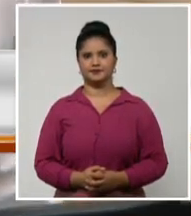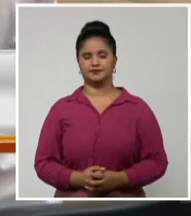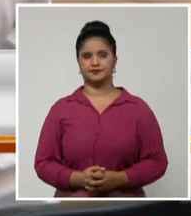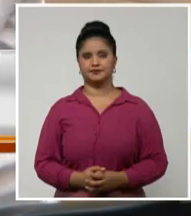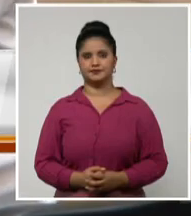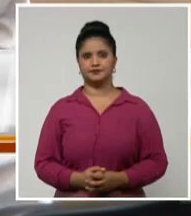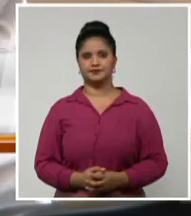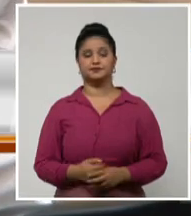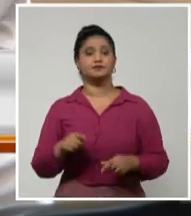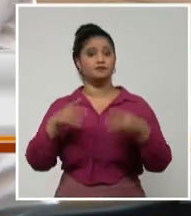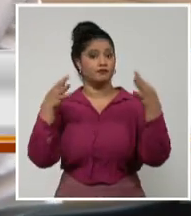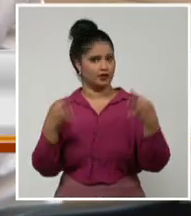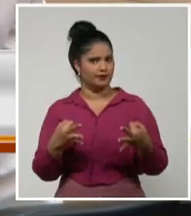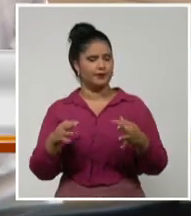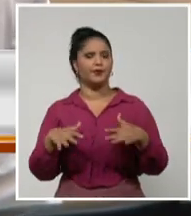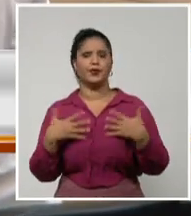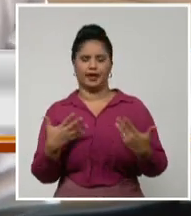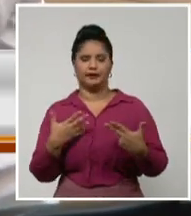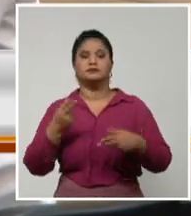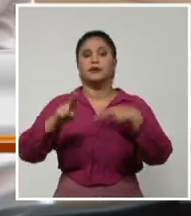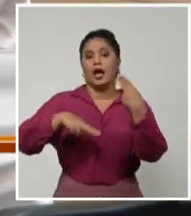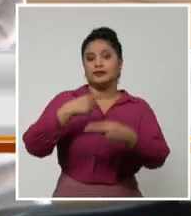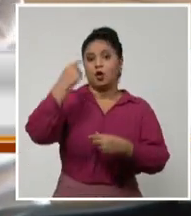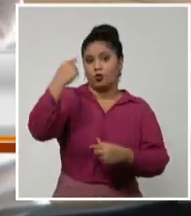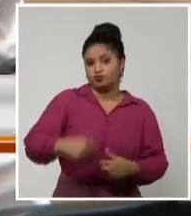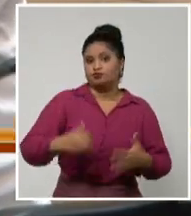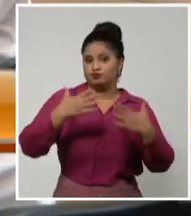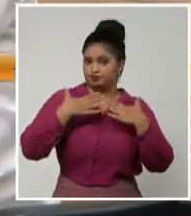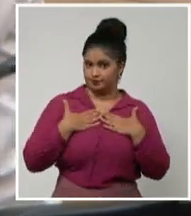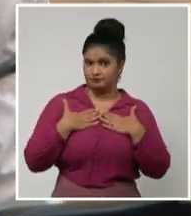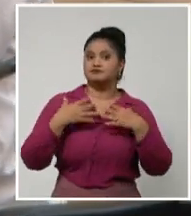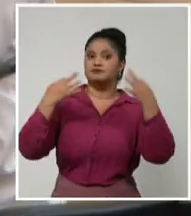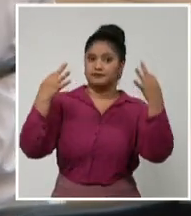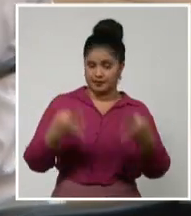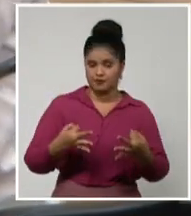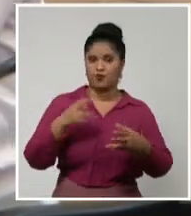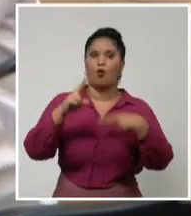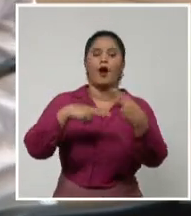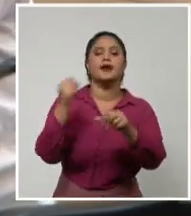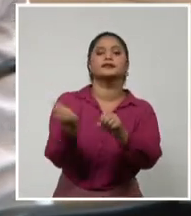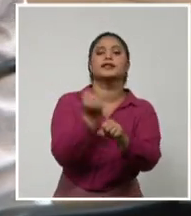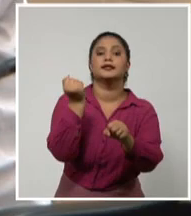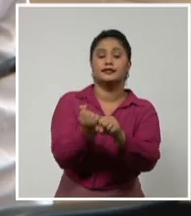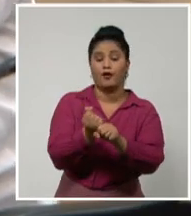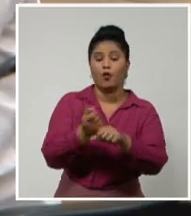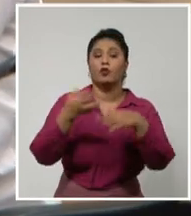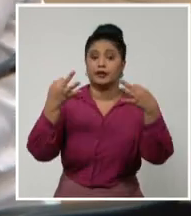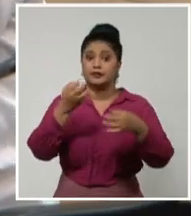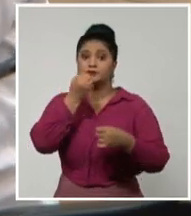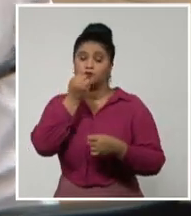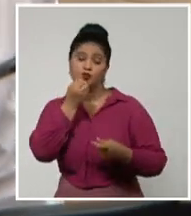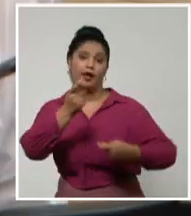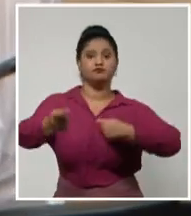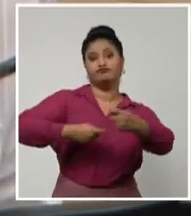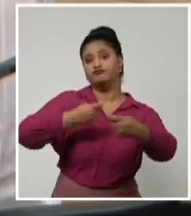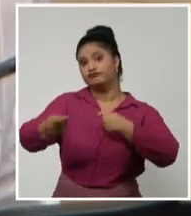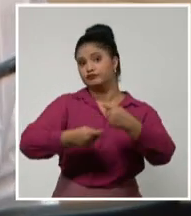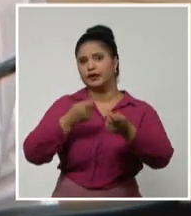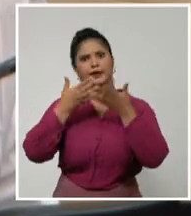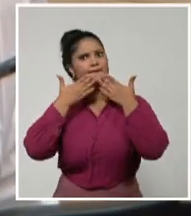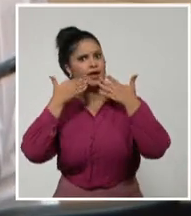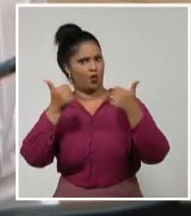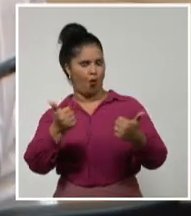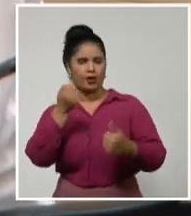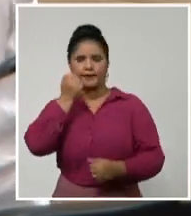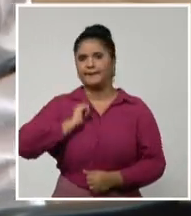más intermediarios hay para comercializar las producciones y más intermediarios hay para vendernos los